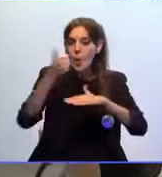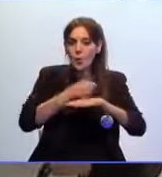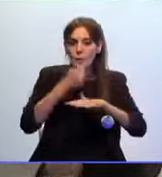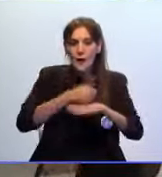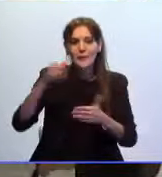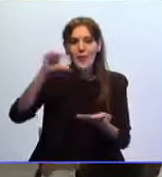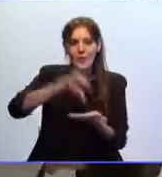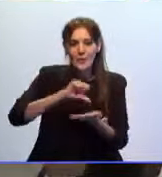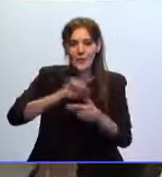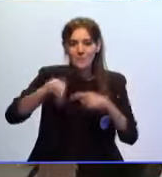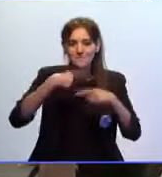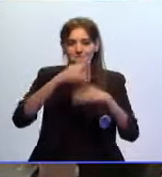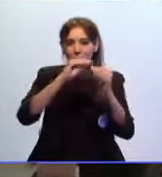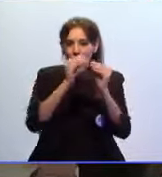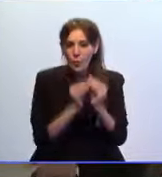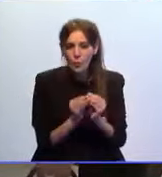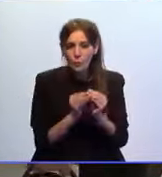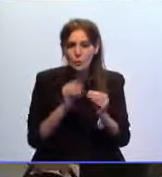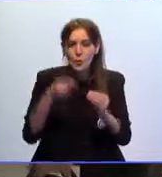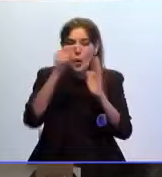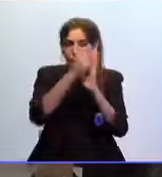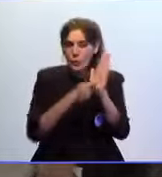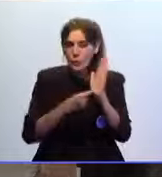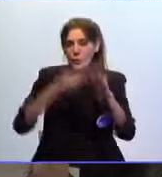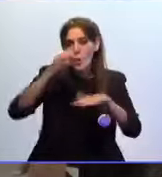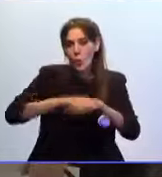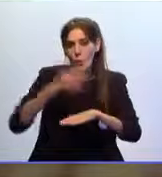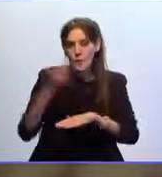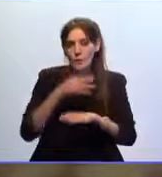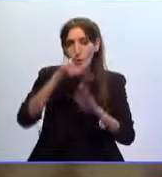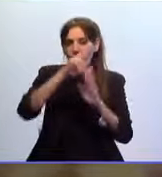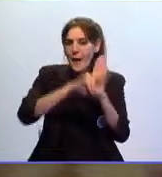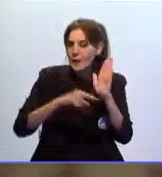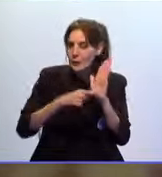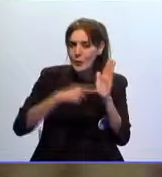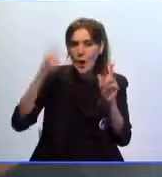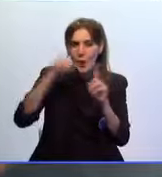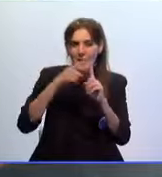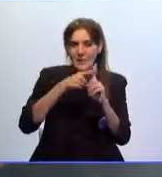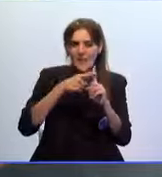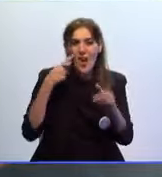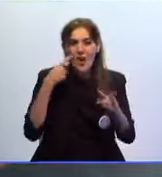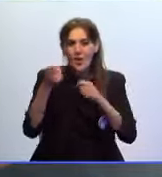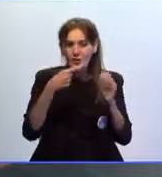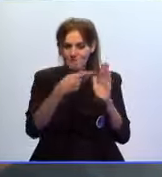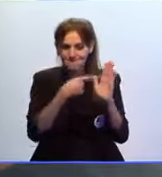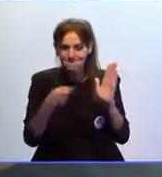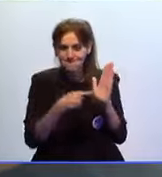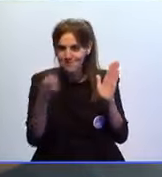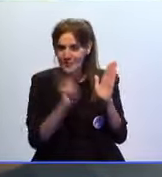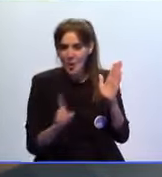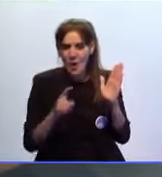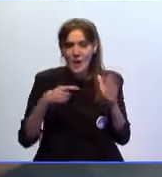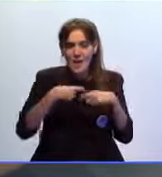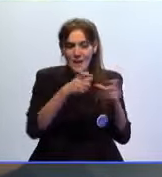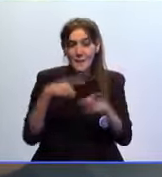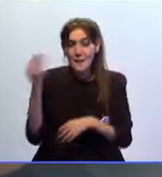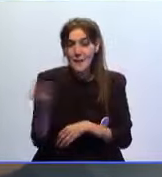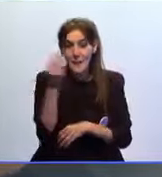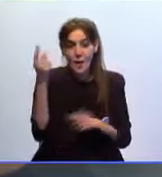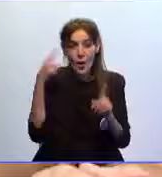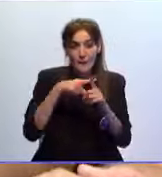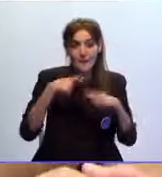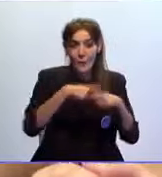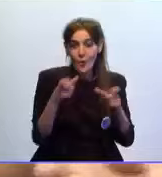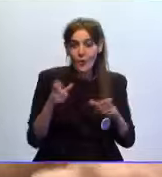ciudad que ha sido tramitado cumpliendo una serie de requisitos. El reglamento no pretende suprimir controles, sino repartir mejor entre las diferentes áreas